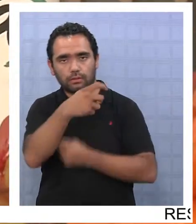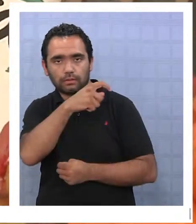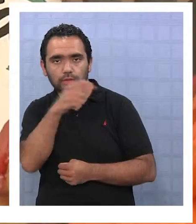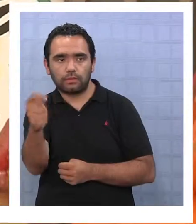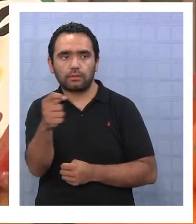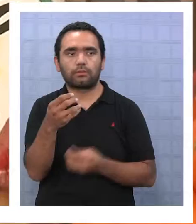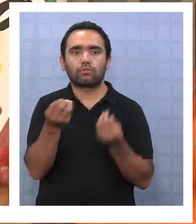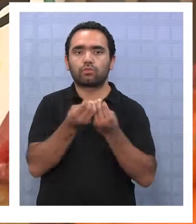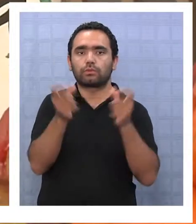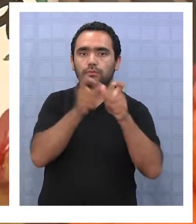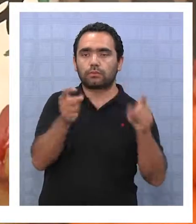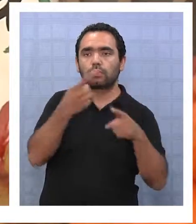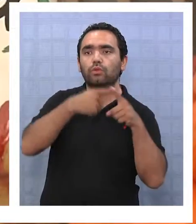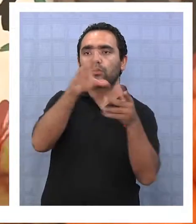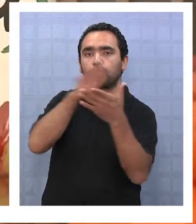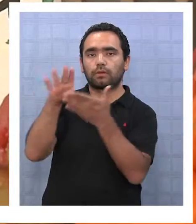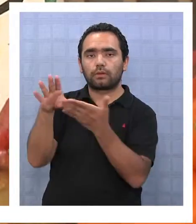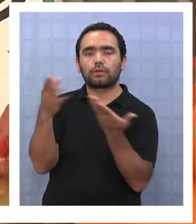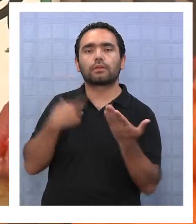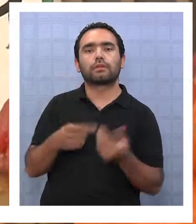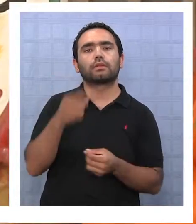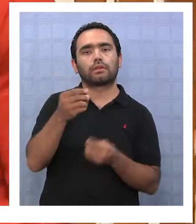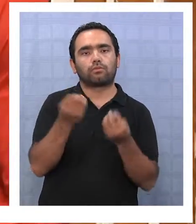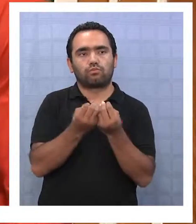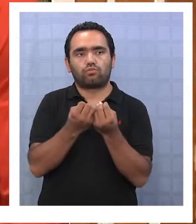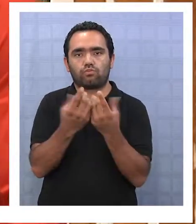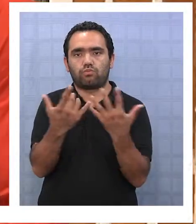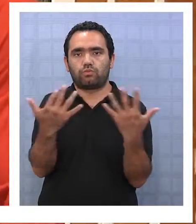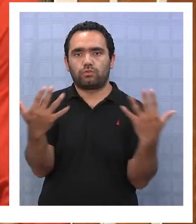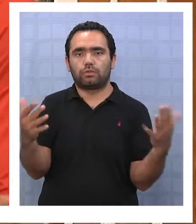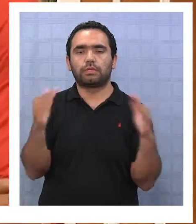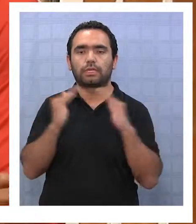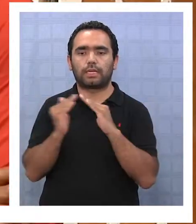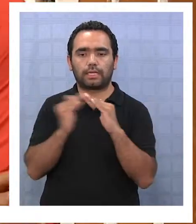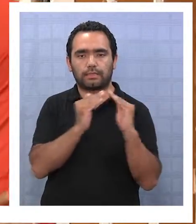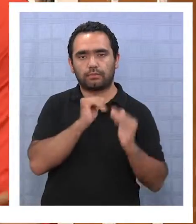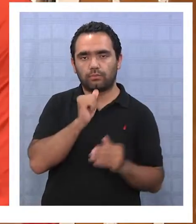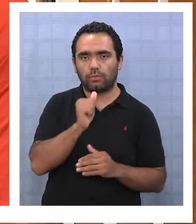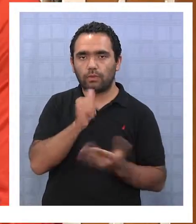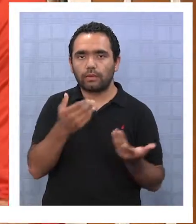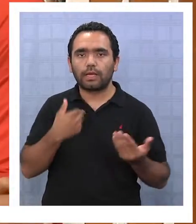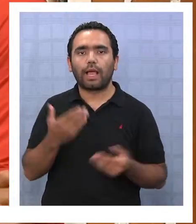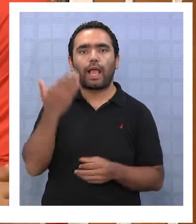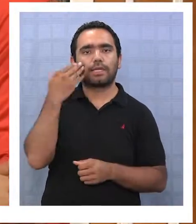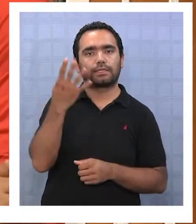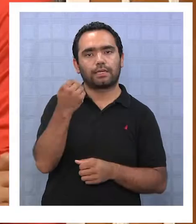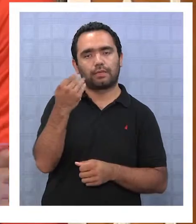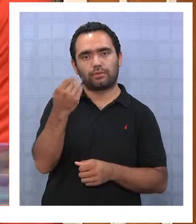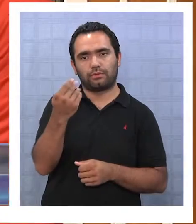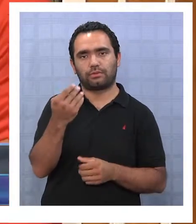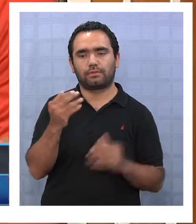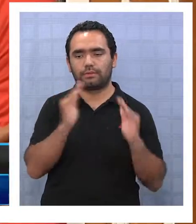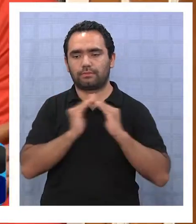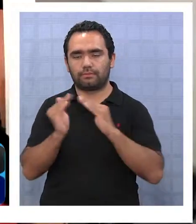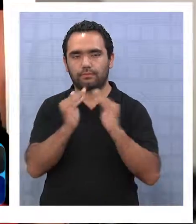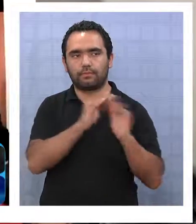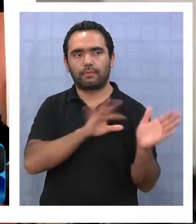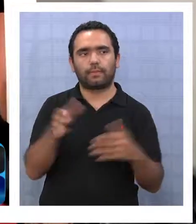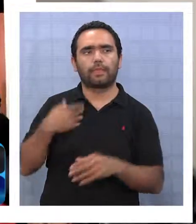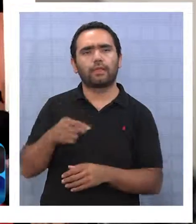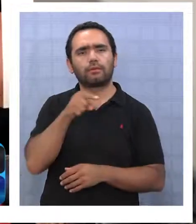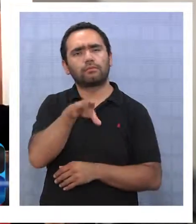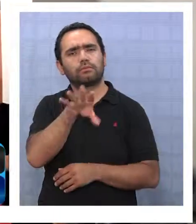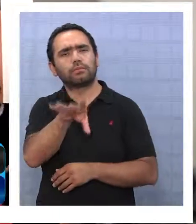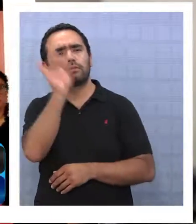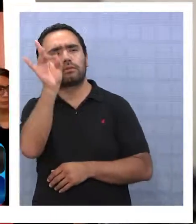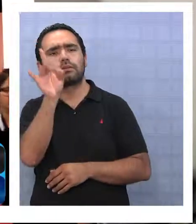de personas extranjeras, está produciendo un incremento en el número de campamentos, pasando a ser 14 en la región. El rasgo que más llama la atención